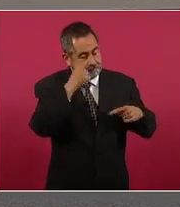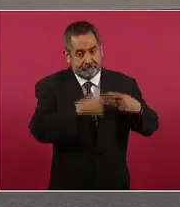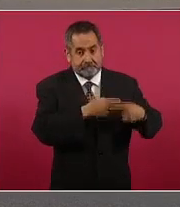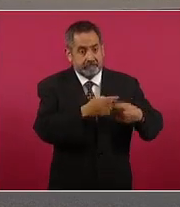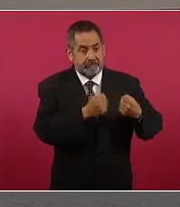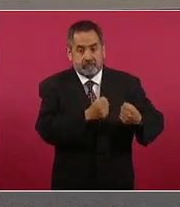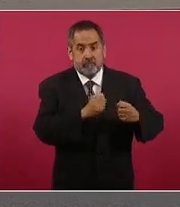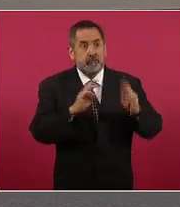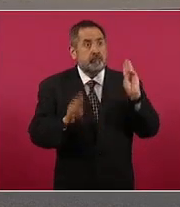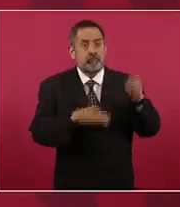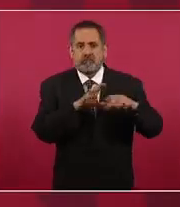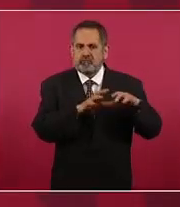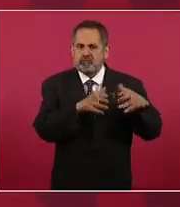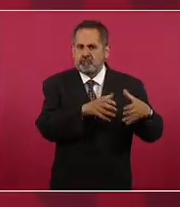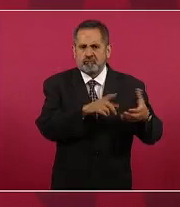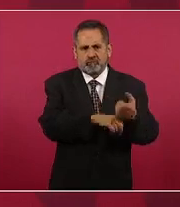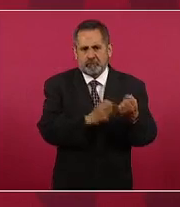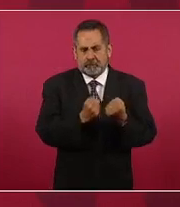fuerte en todo el mundo